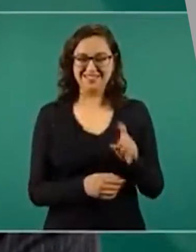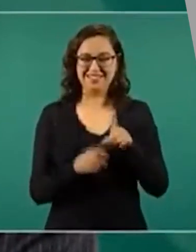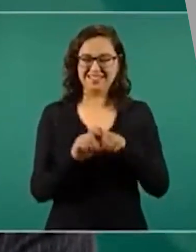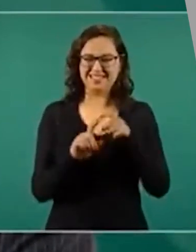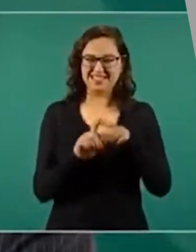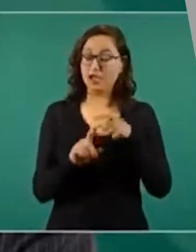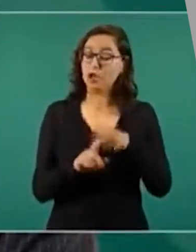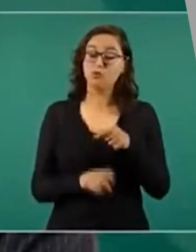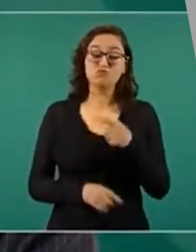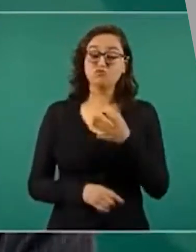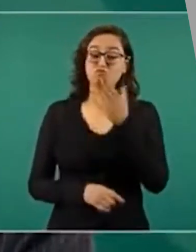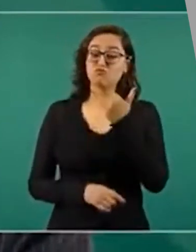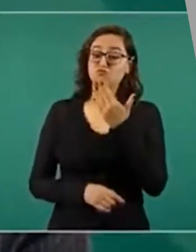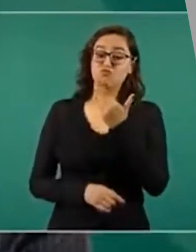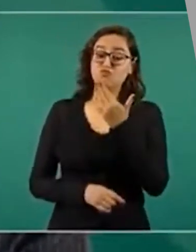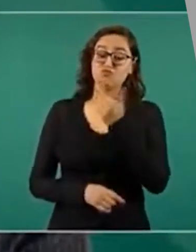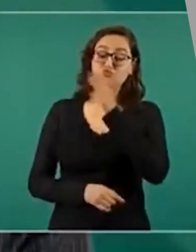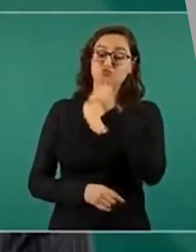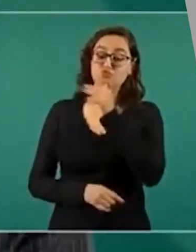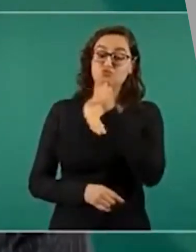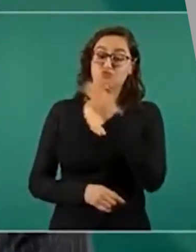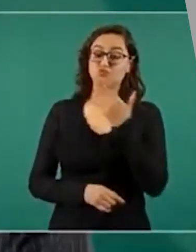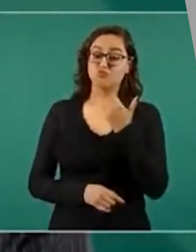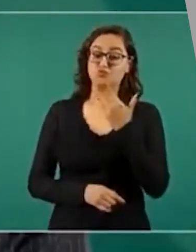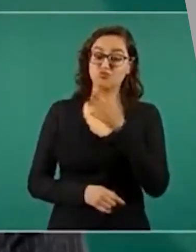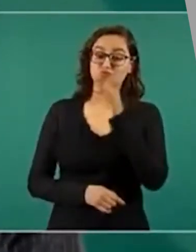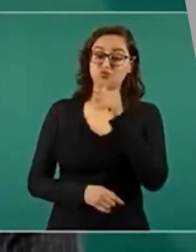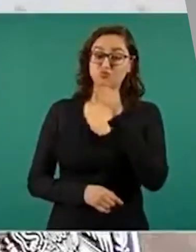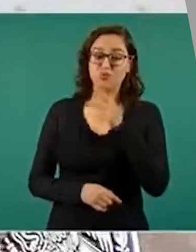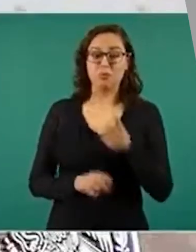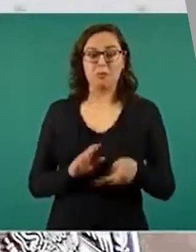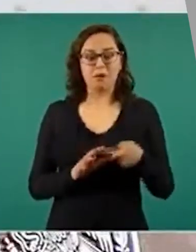hay, no se puede, no se puede.